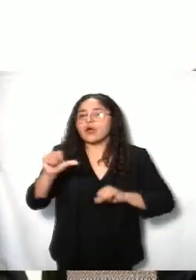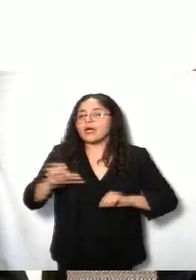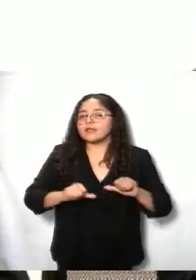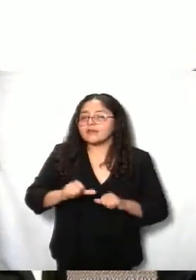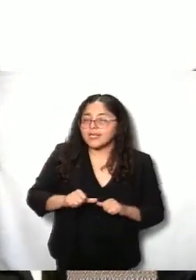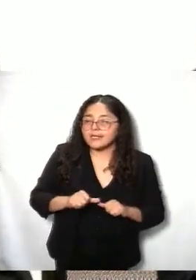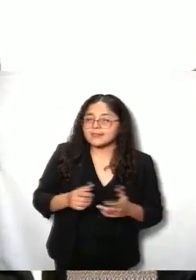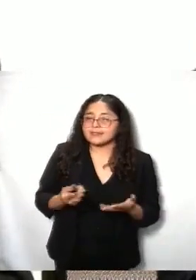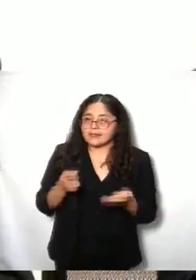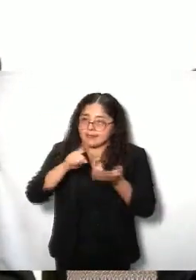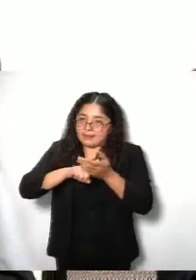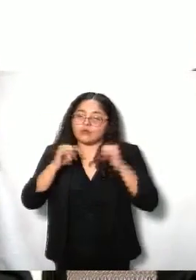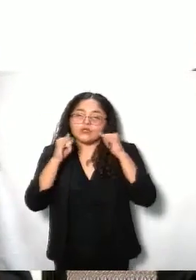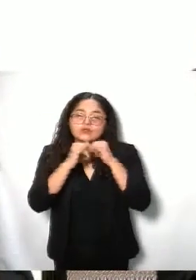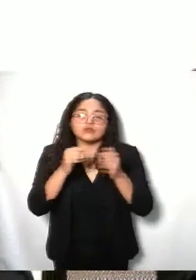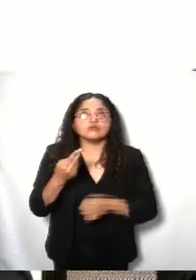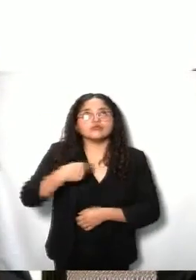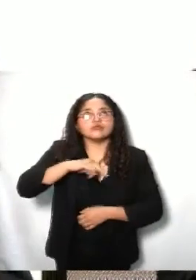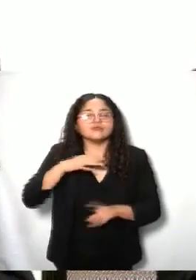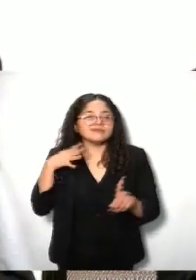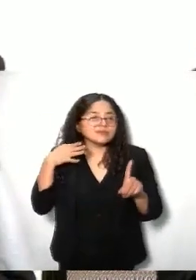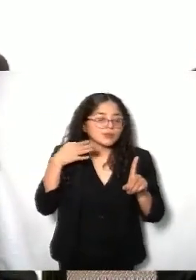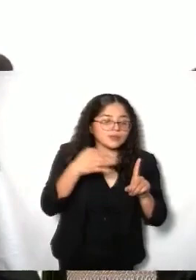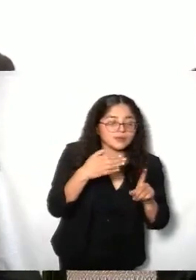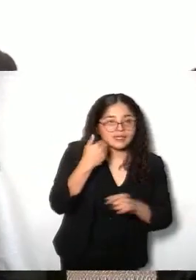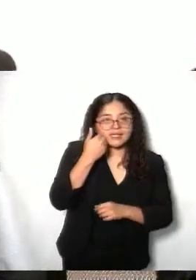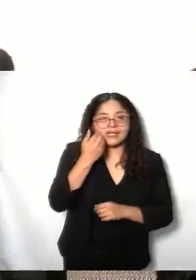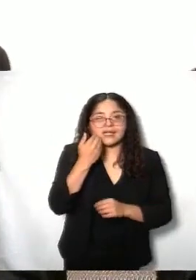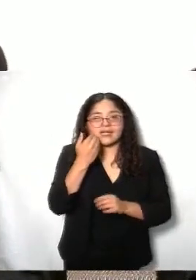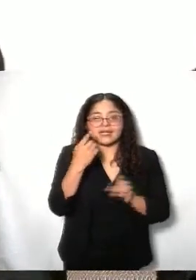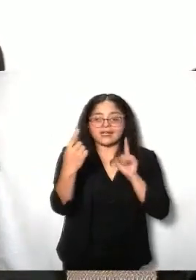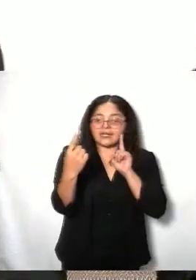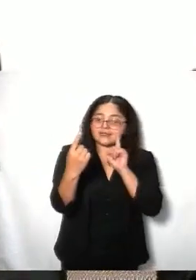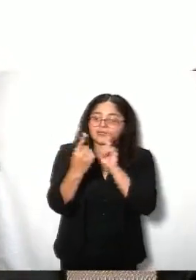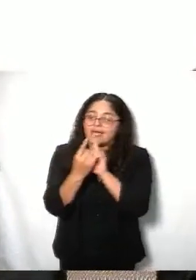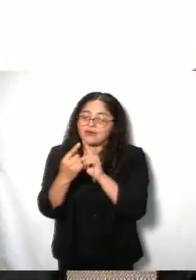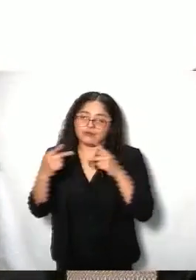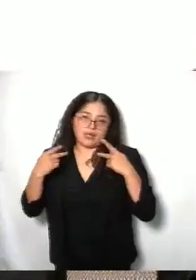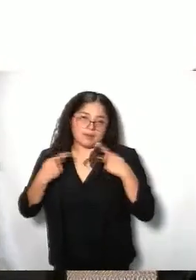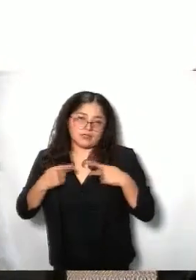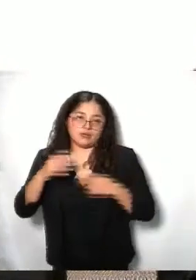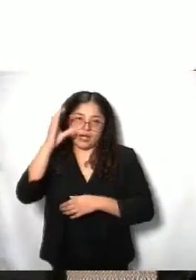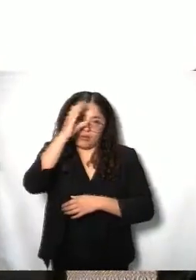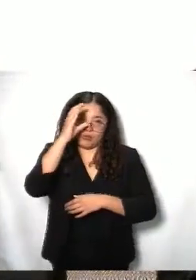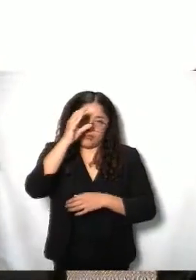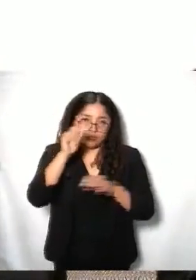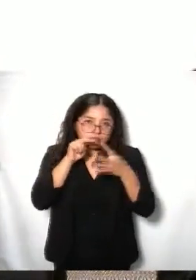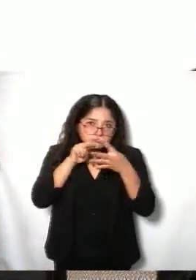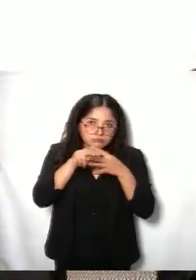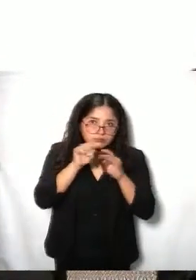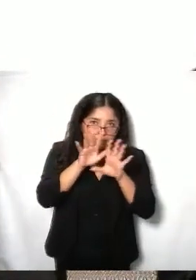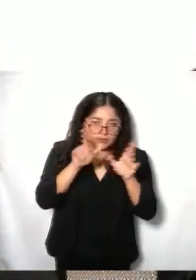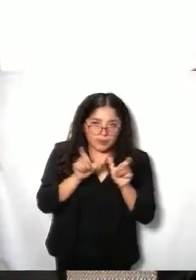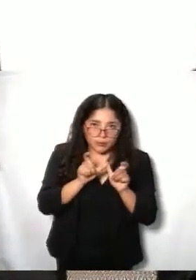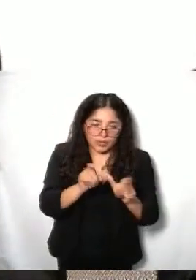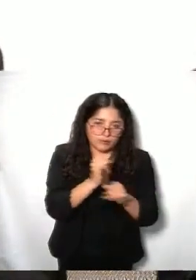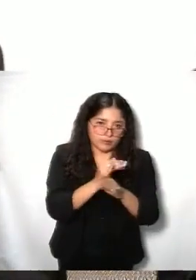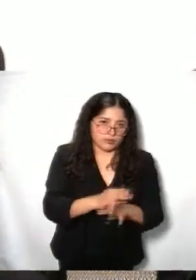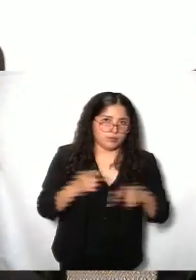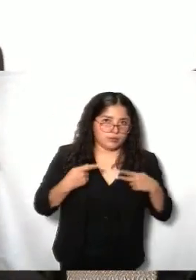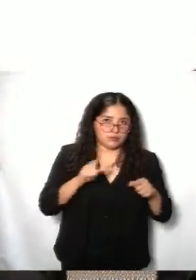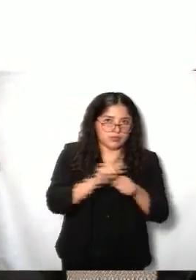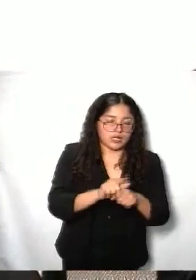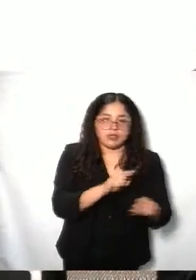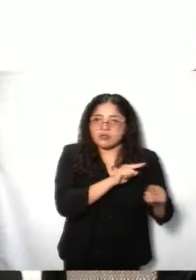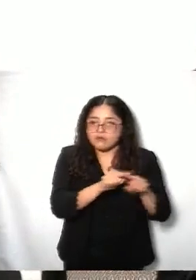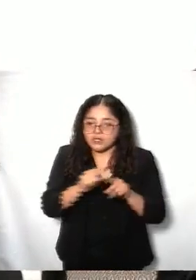institucionales, en donde lo que buscamos es acercar la cultura de la transparencia y la protección de datos personales a los diferentes sectores.